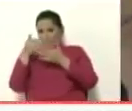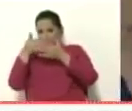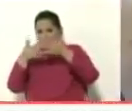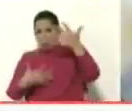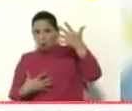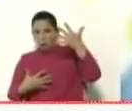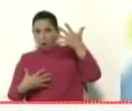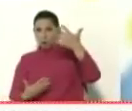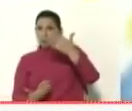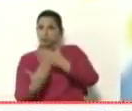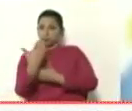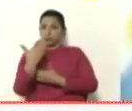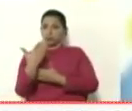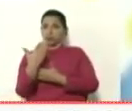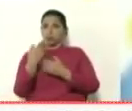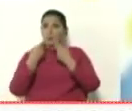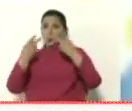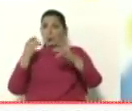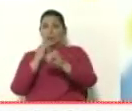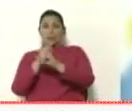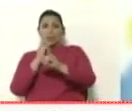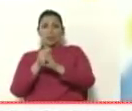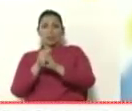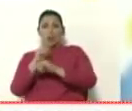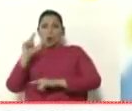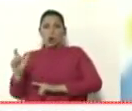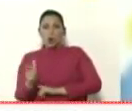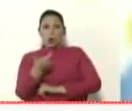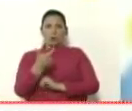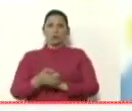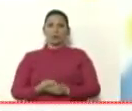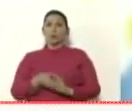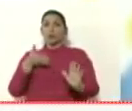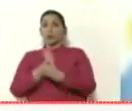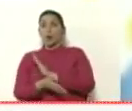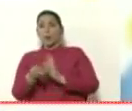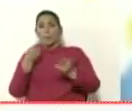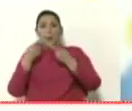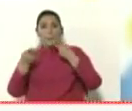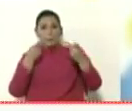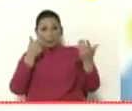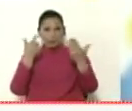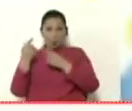Globovisión sobre el artículo aparecido en el portal Pan Am